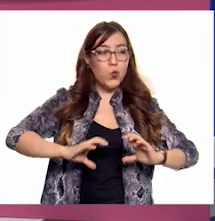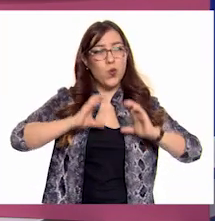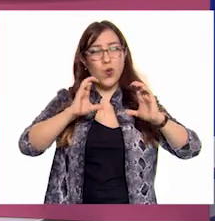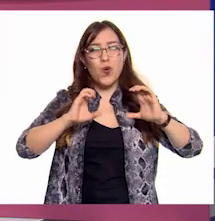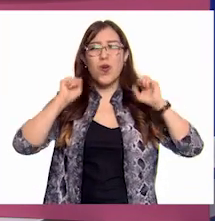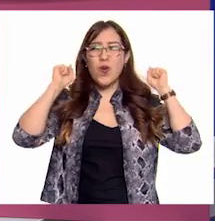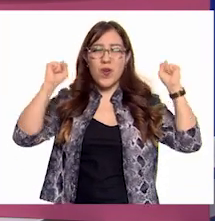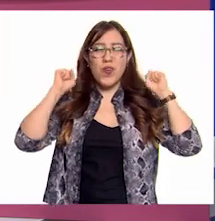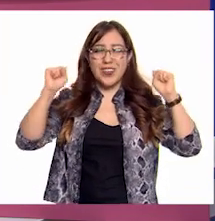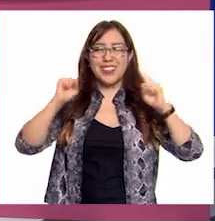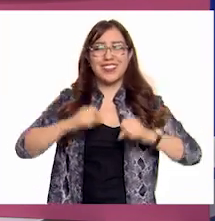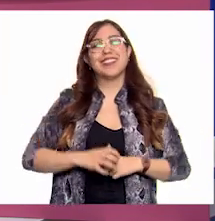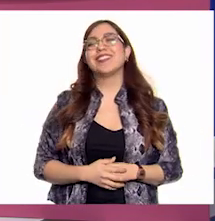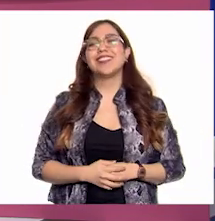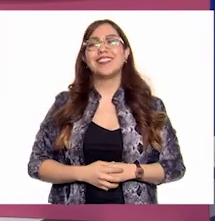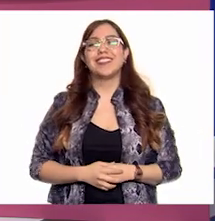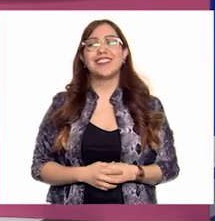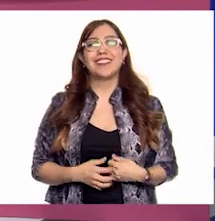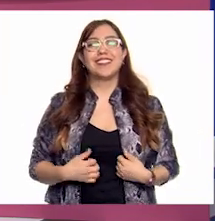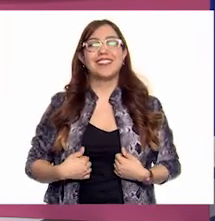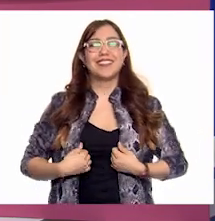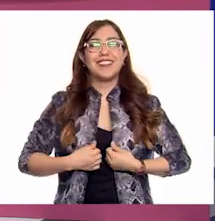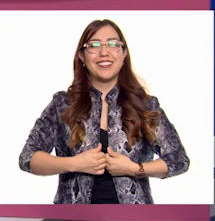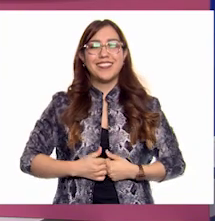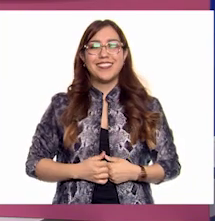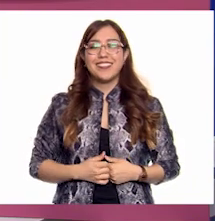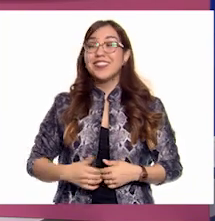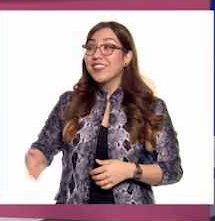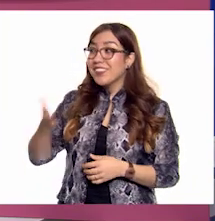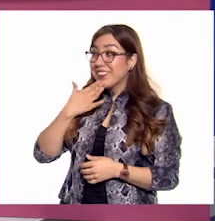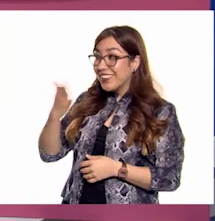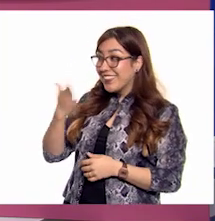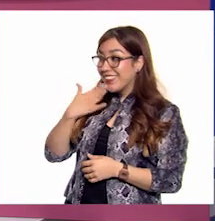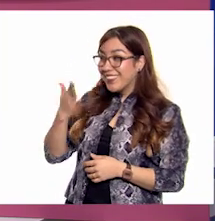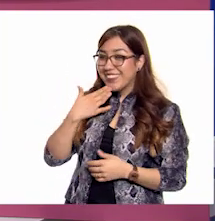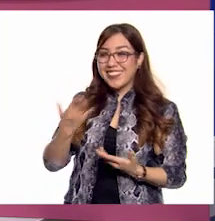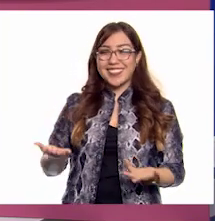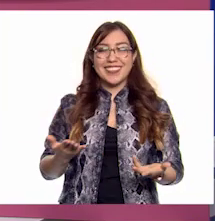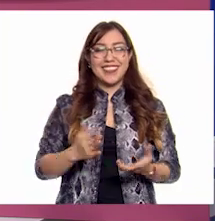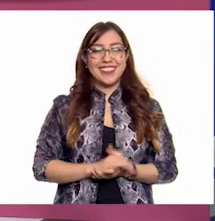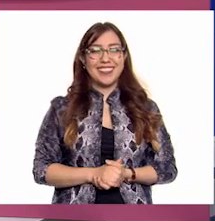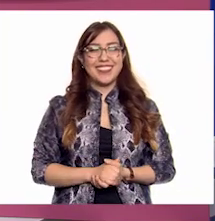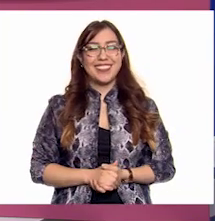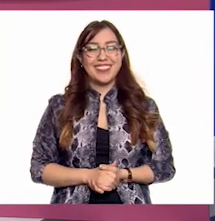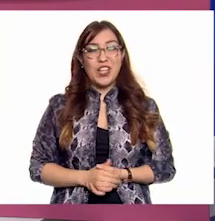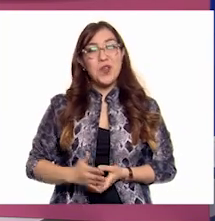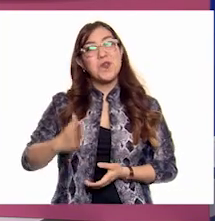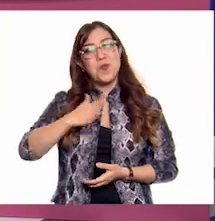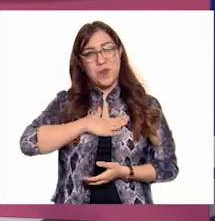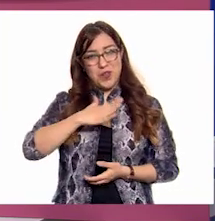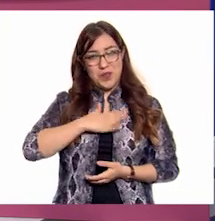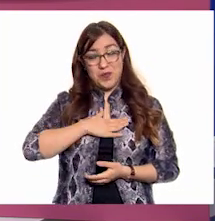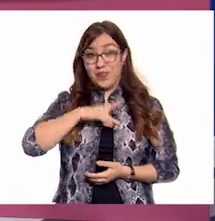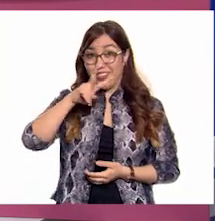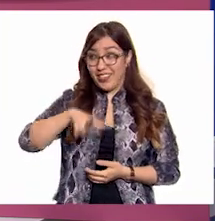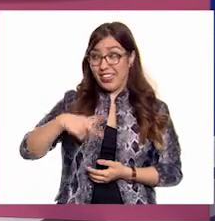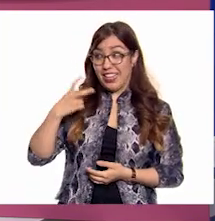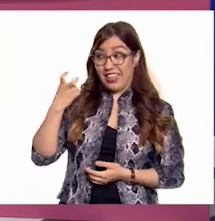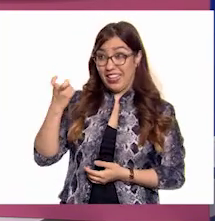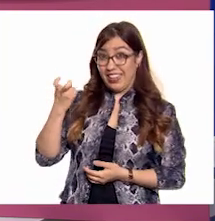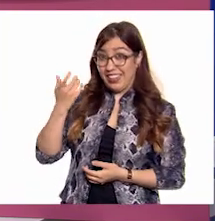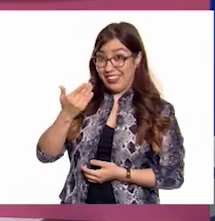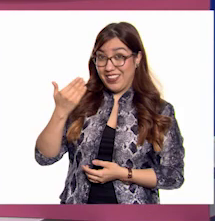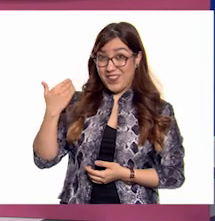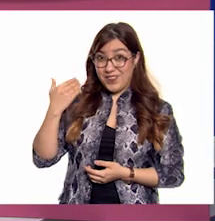Muy bien, Ale, muy bien Bueno, debo admitir que esa canción te ha dado